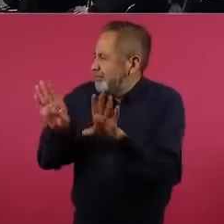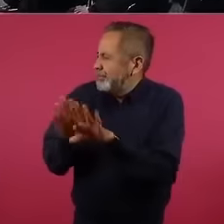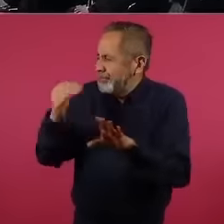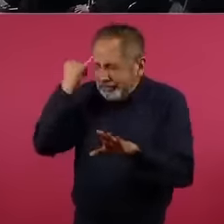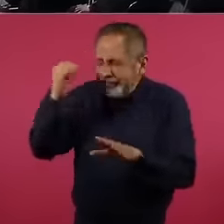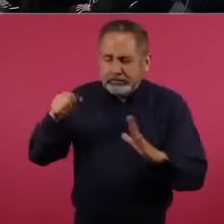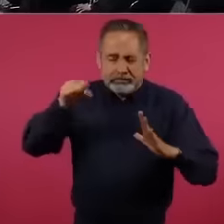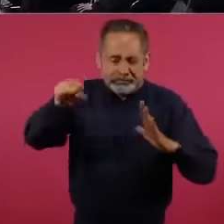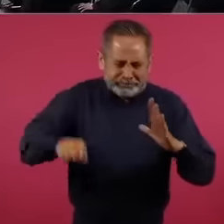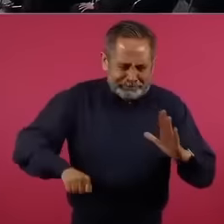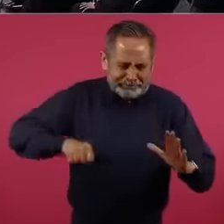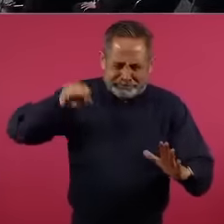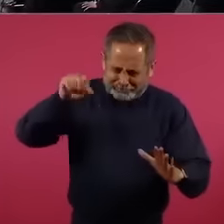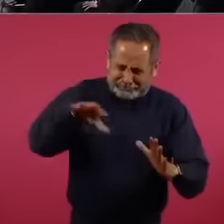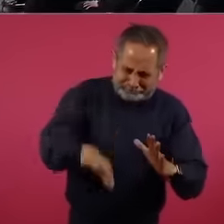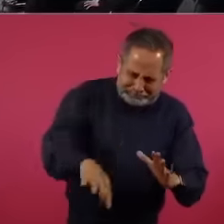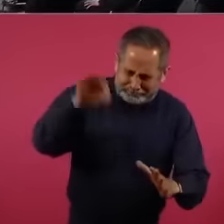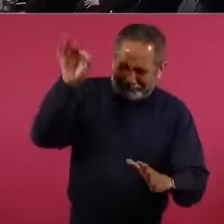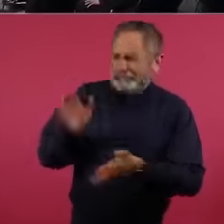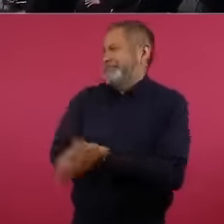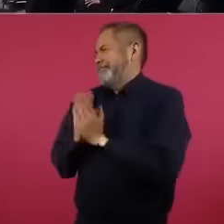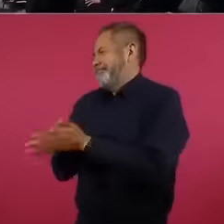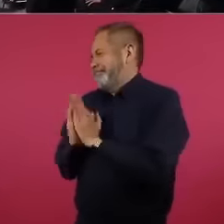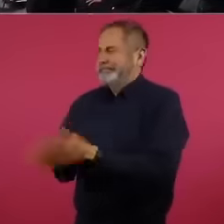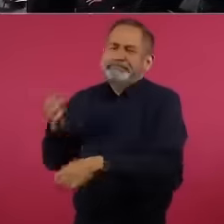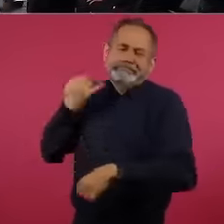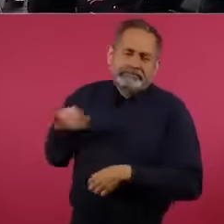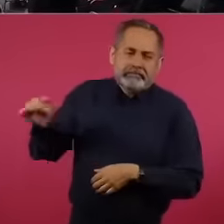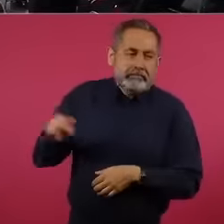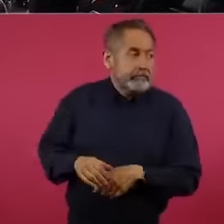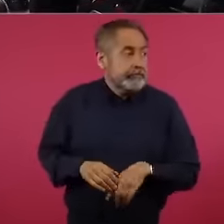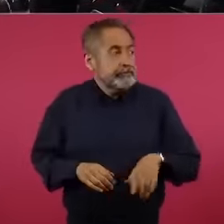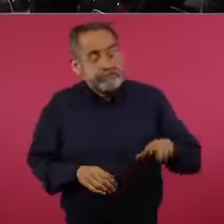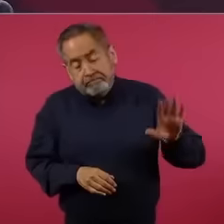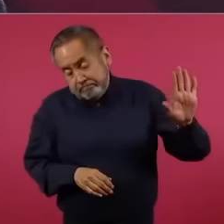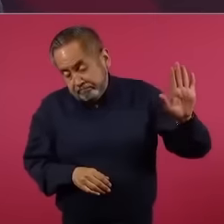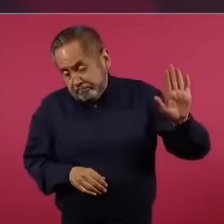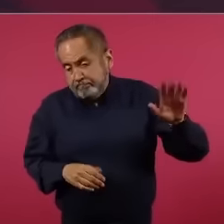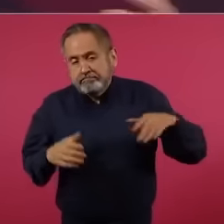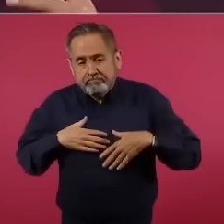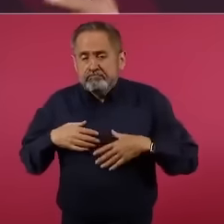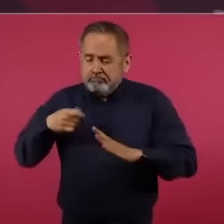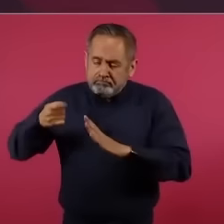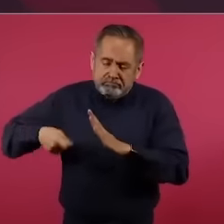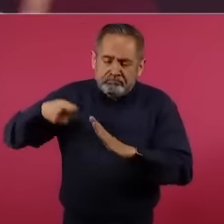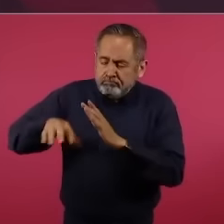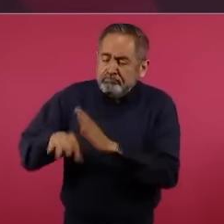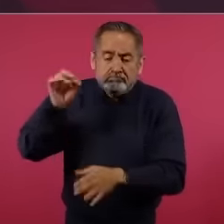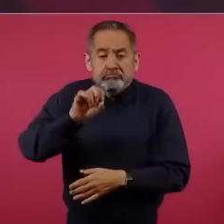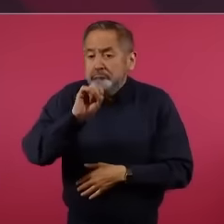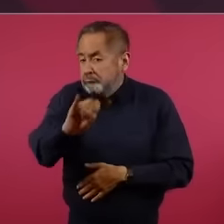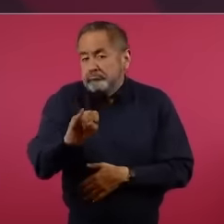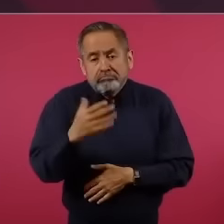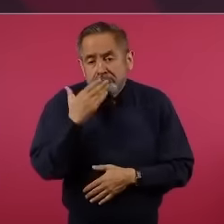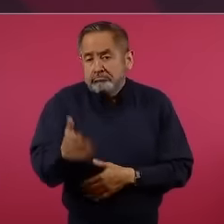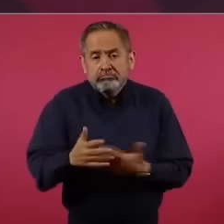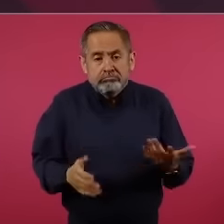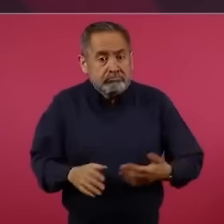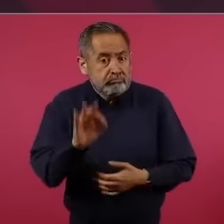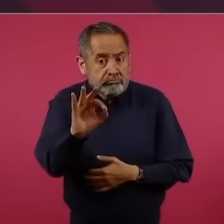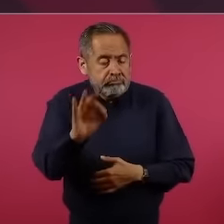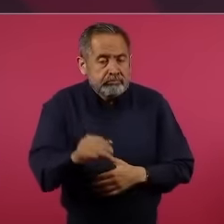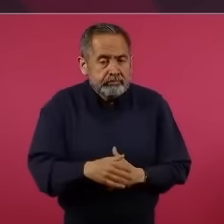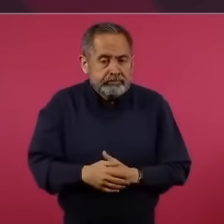Imagínense que la práctica era de que